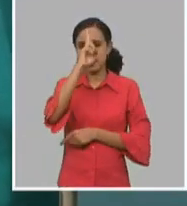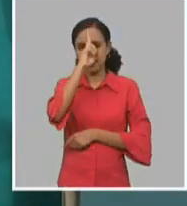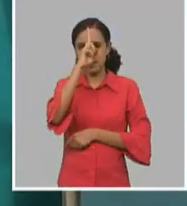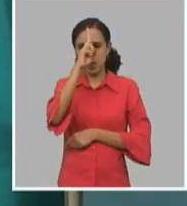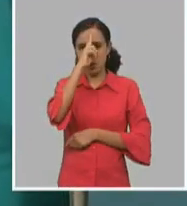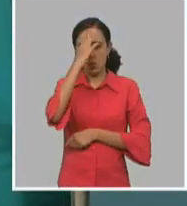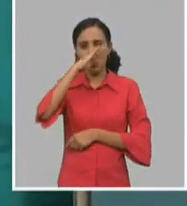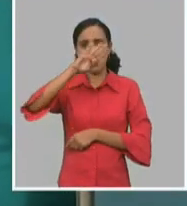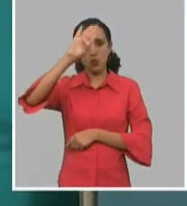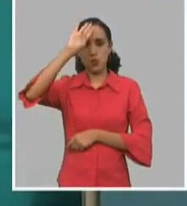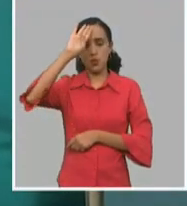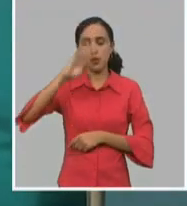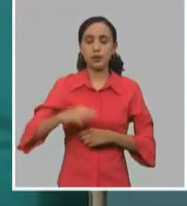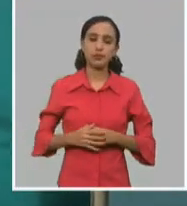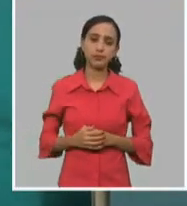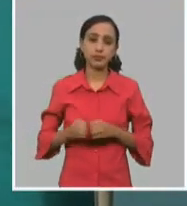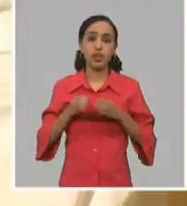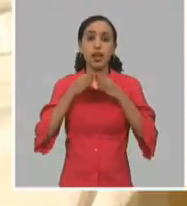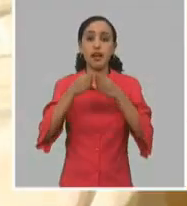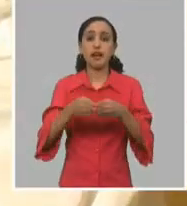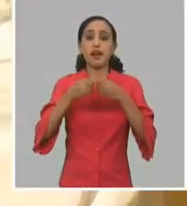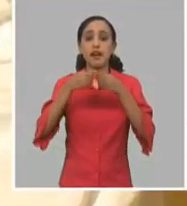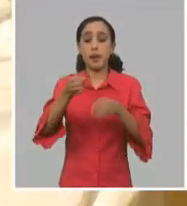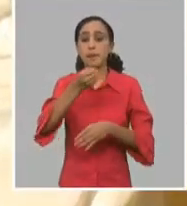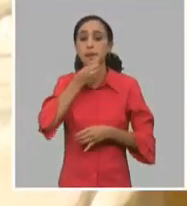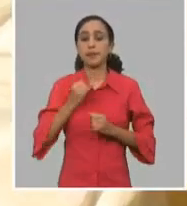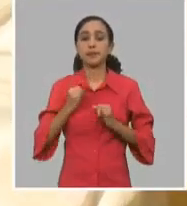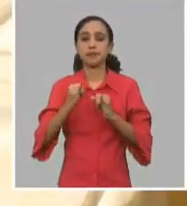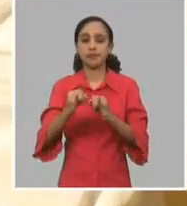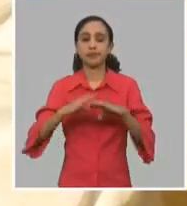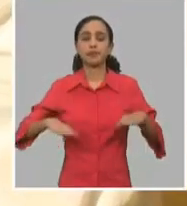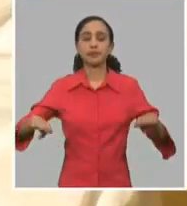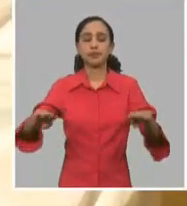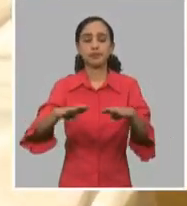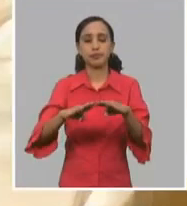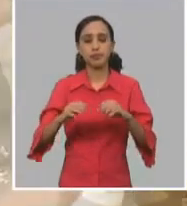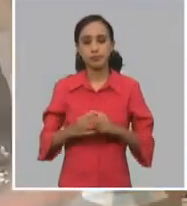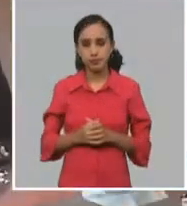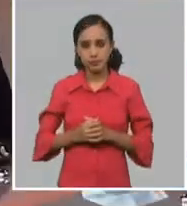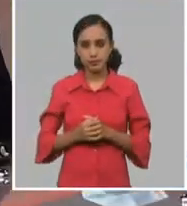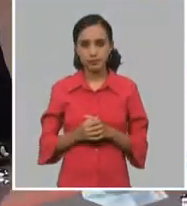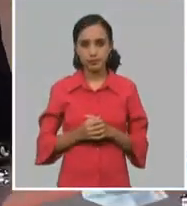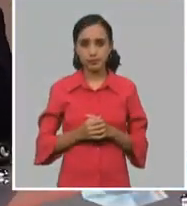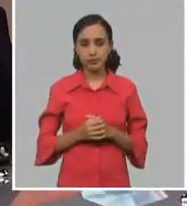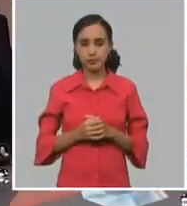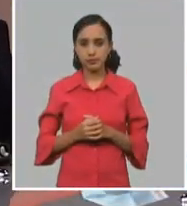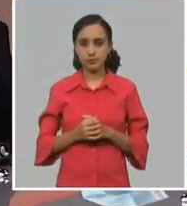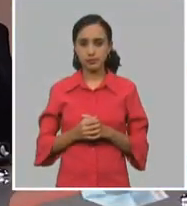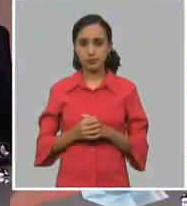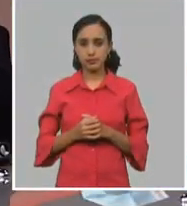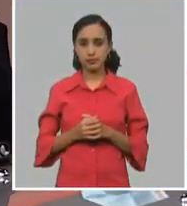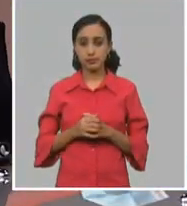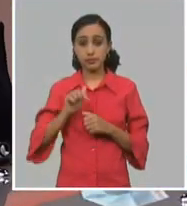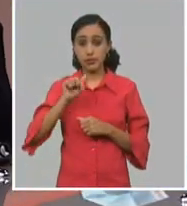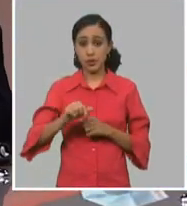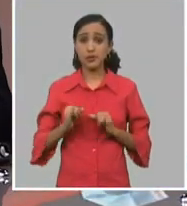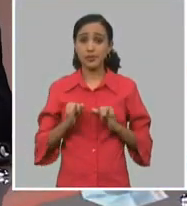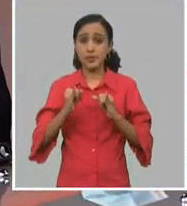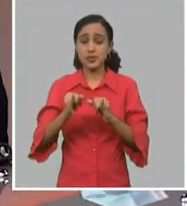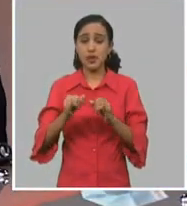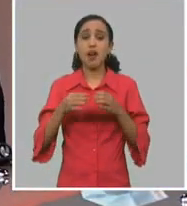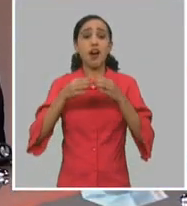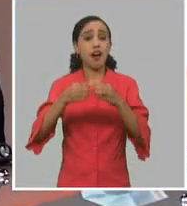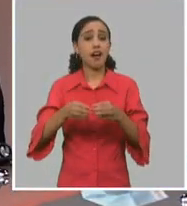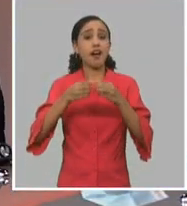salud en Cuba. Desde Granma, Gadiuja, León, especial para la Mesa Redonda. Bueno, vamos hasta Granma, el